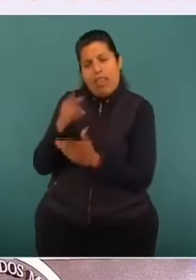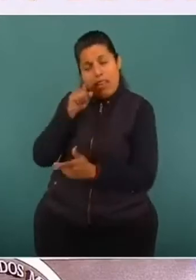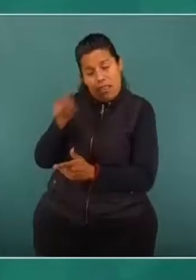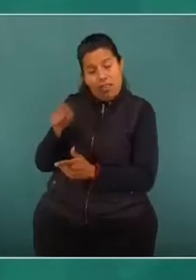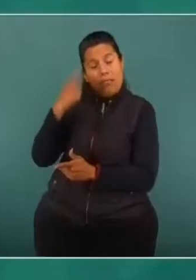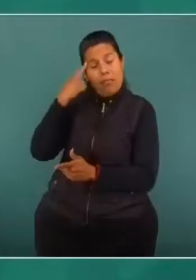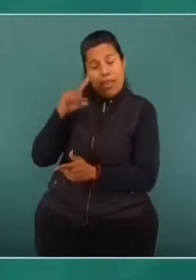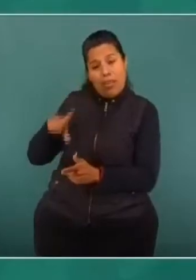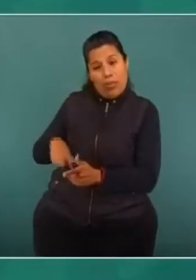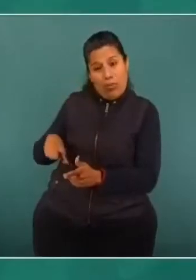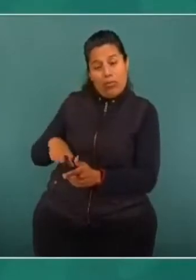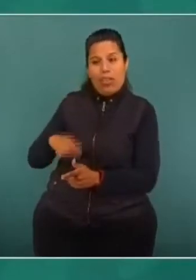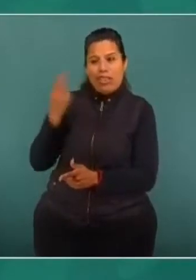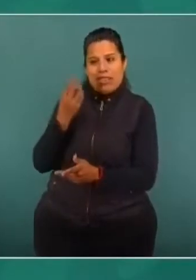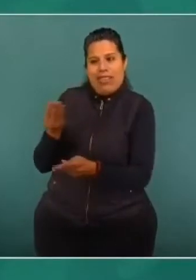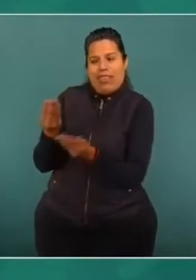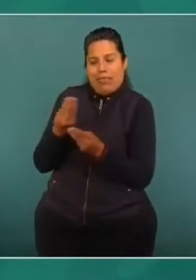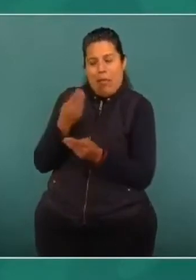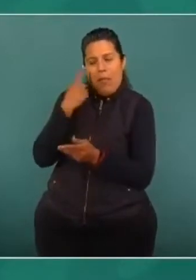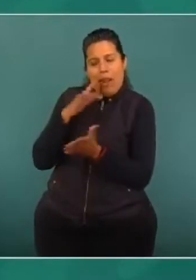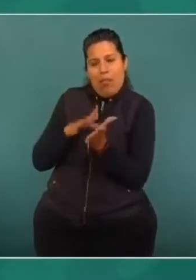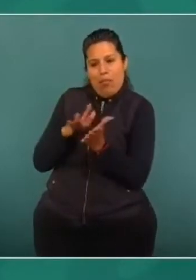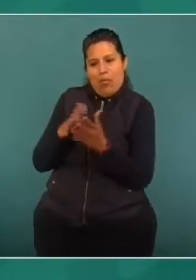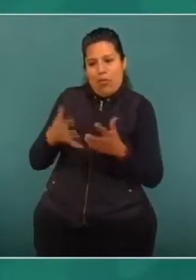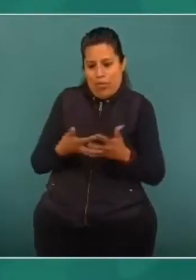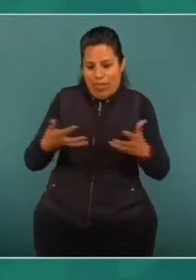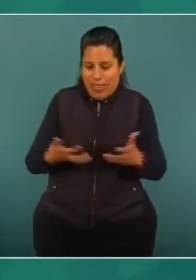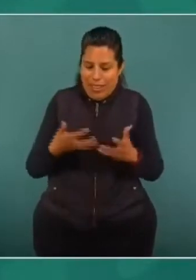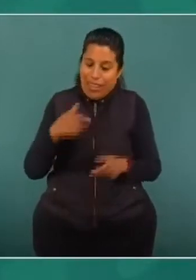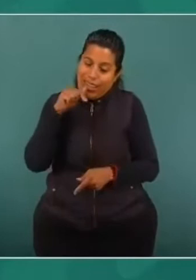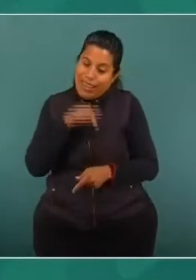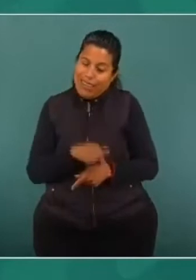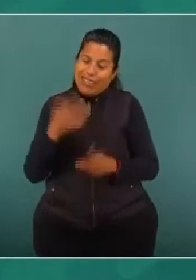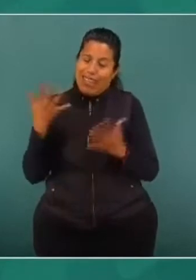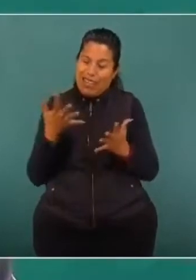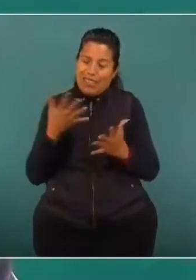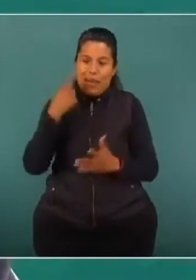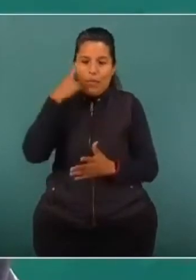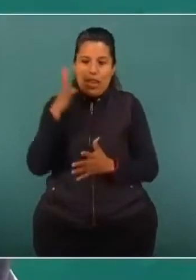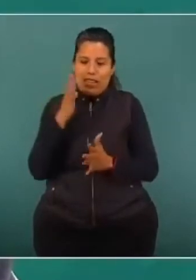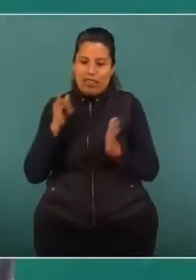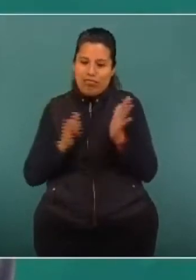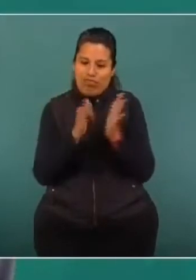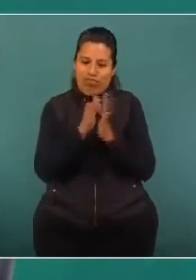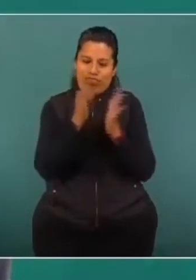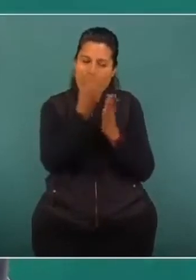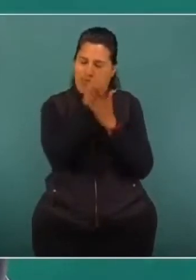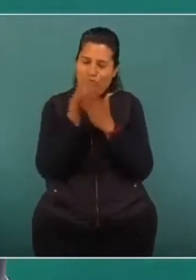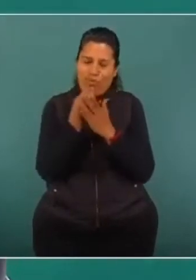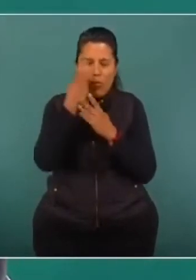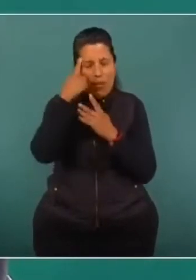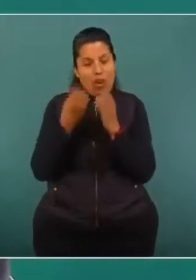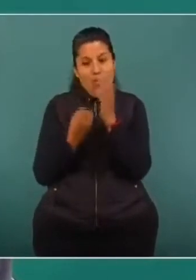la adquisición de terrenos que son parte de la reserva técnica del Instituto, mismos que pueden ser